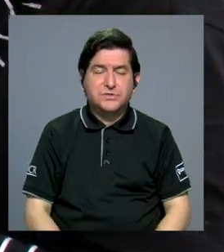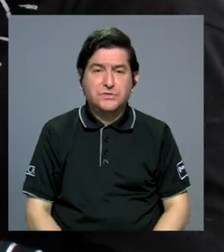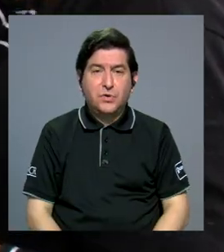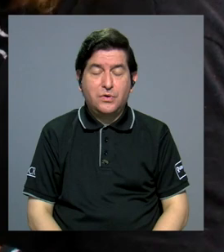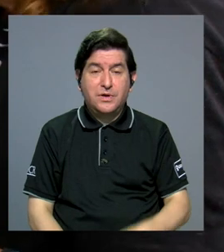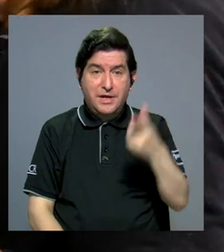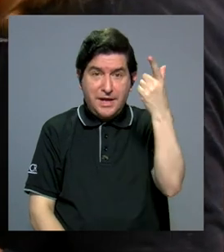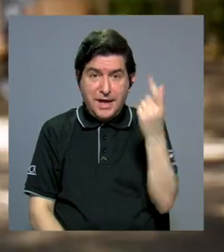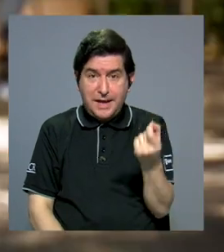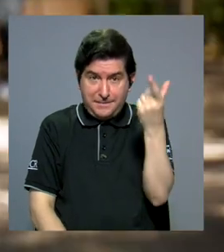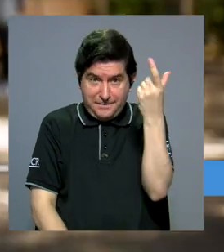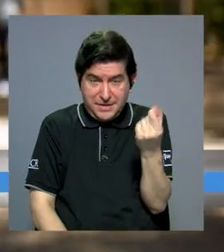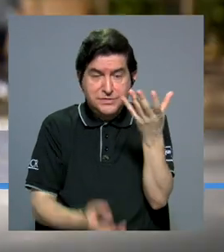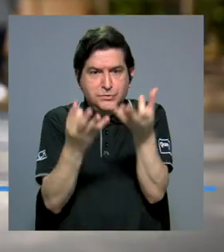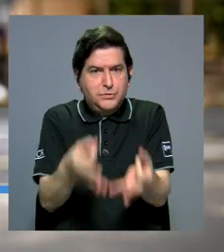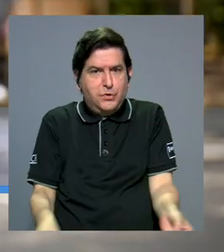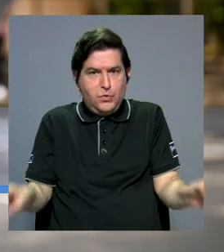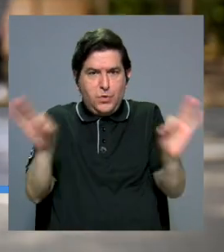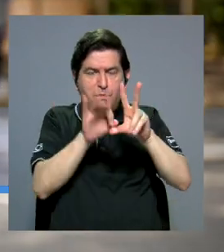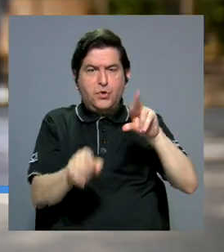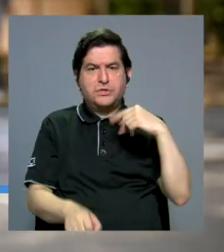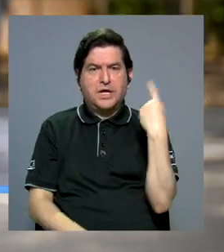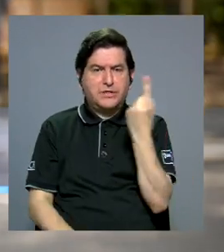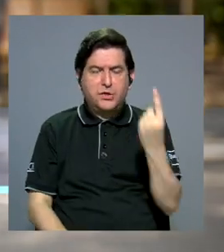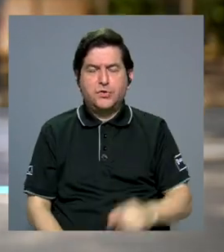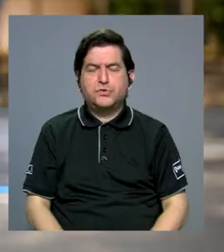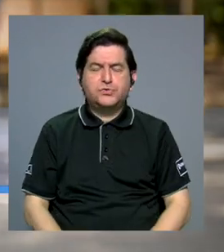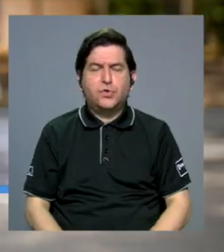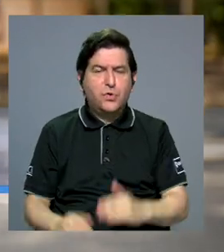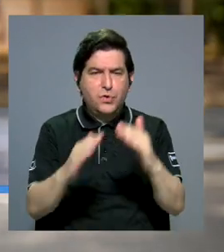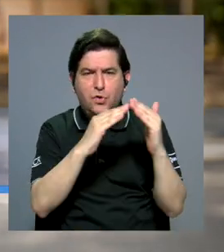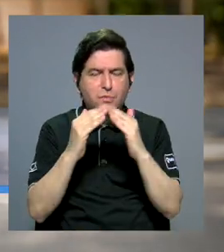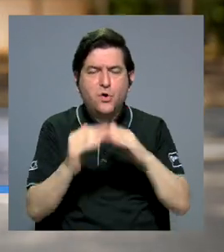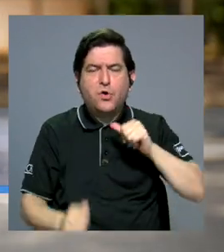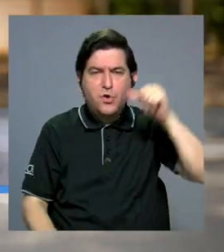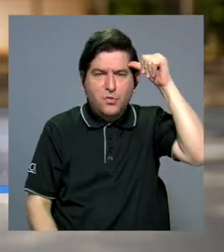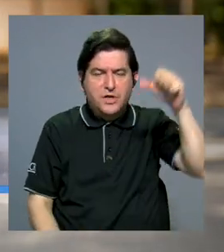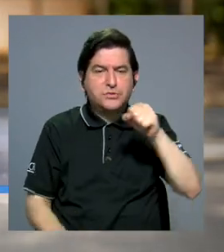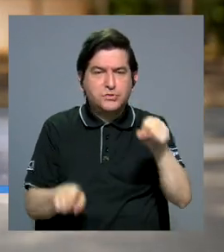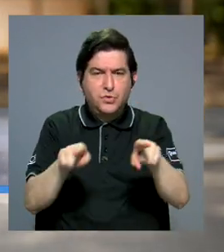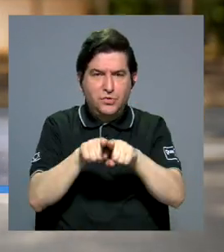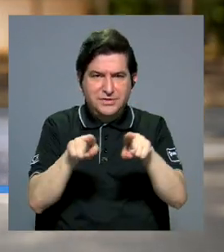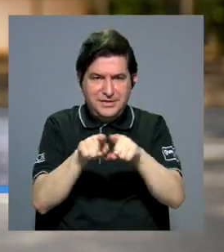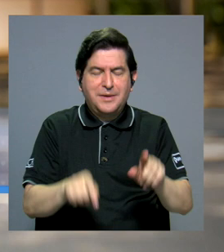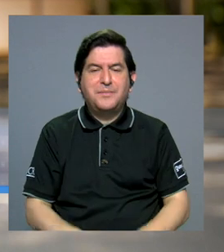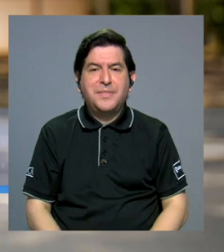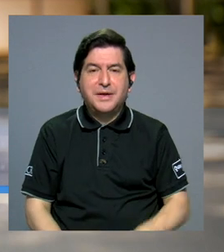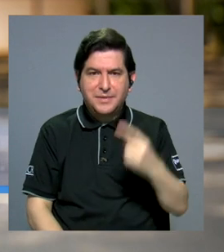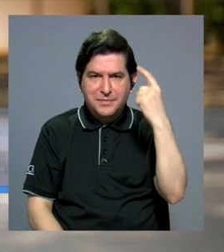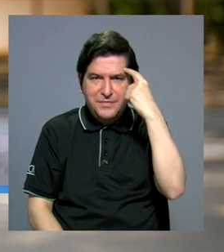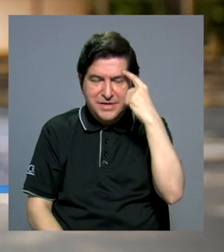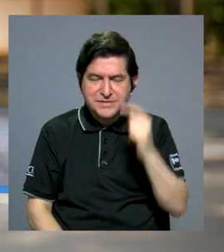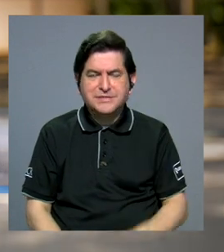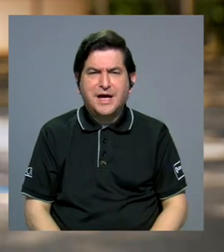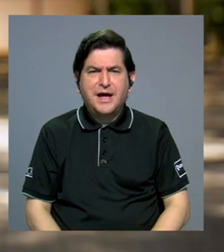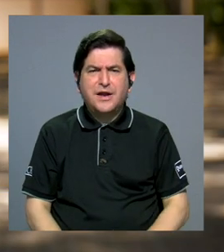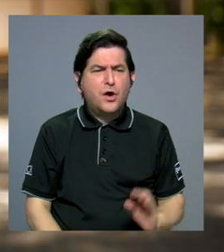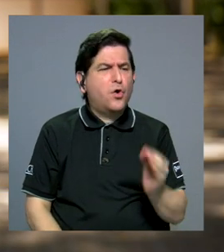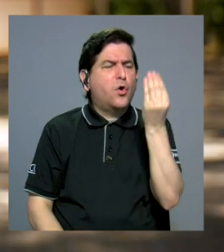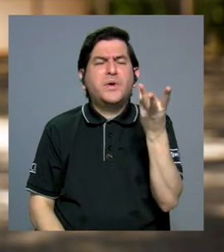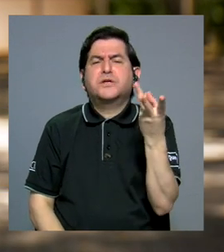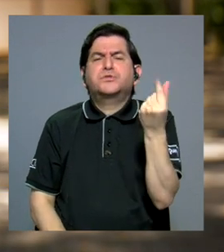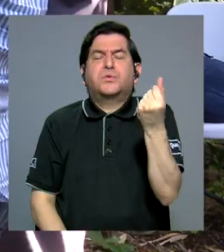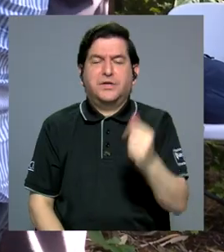términos de las pensiones, lo importante no es solo el tamaño de la población adulta mayor, sino el tamaño relativo con respecto de los jóvenes. Entonces, si